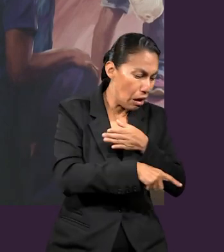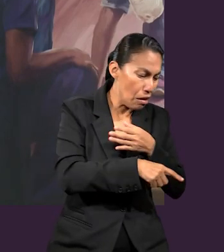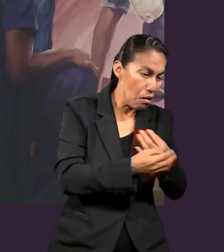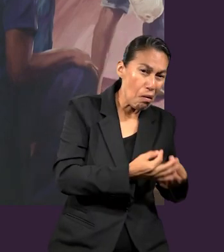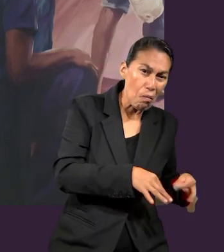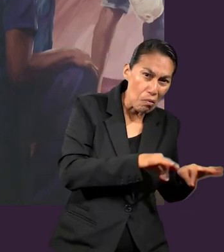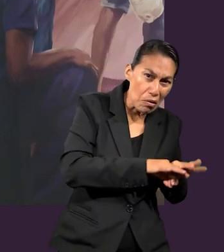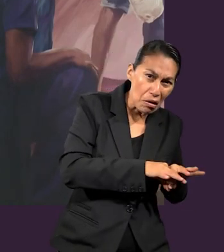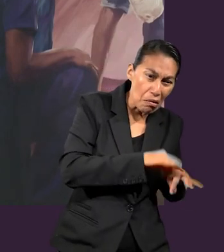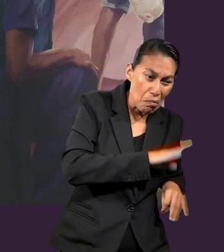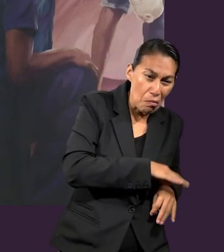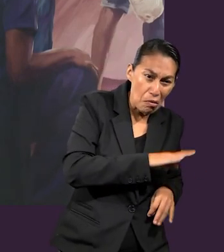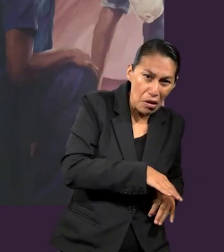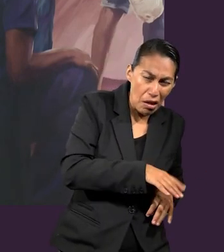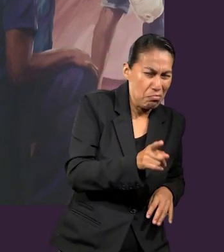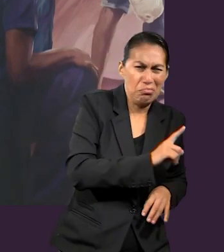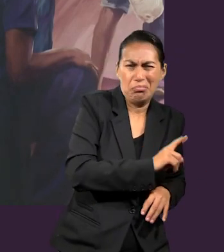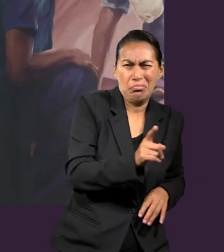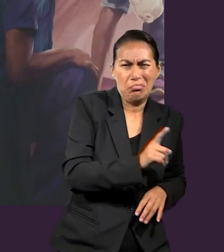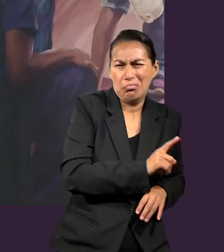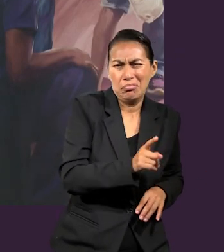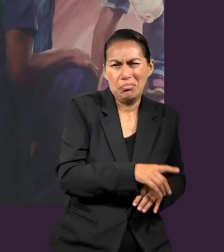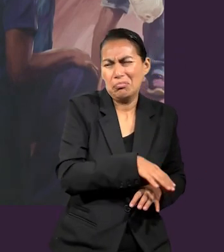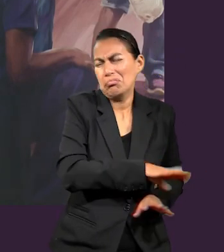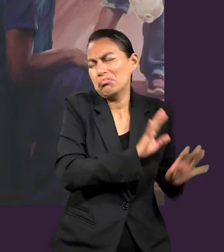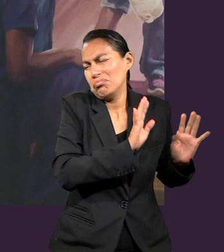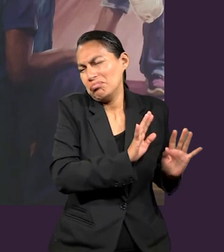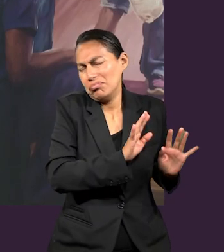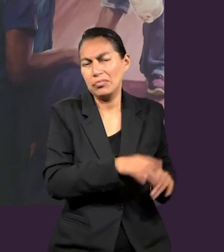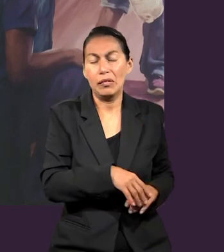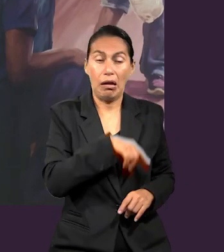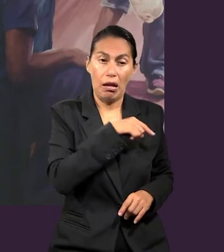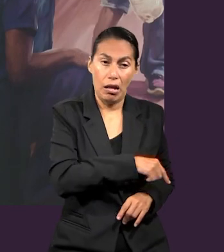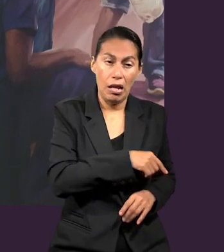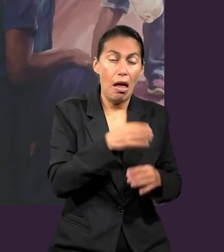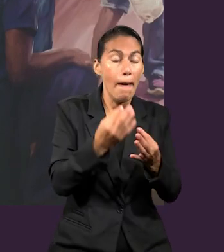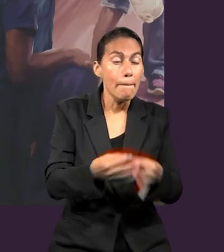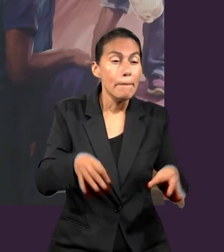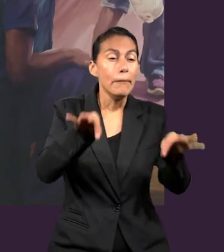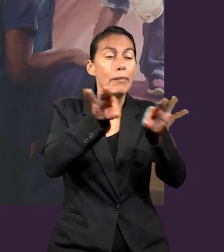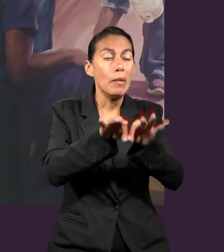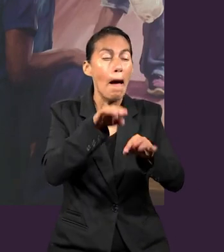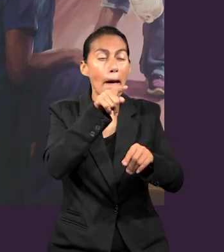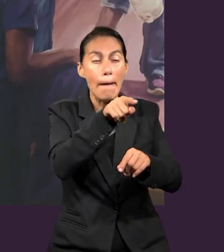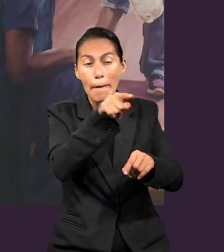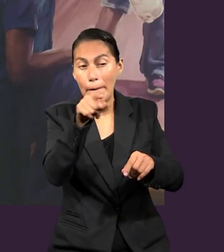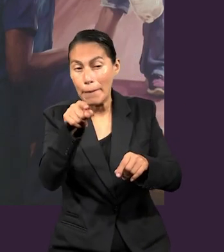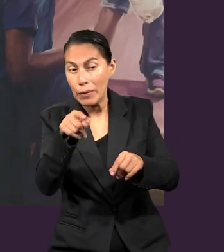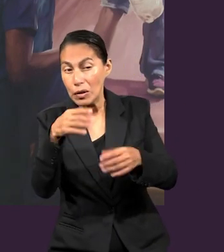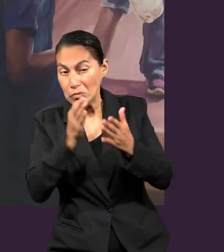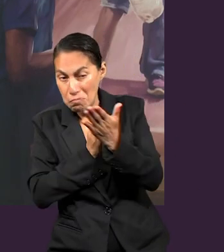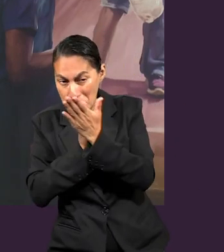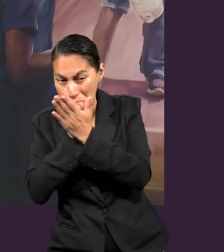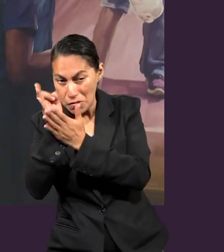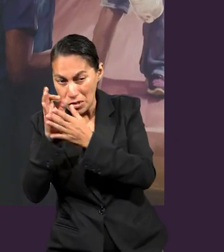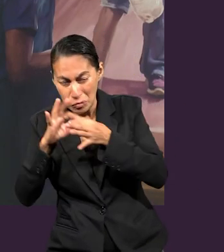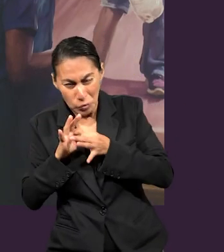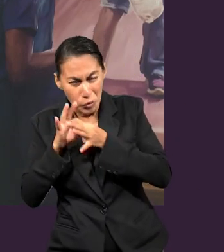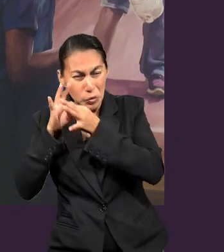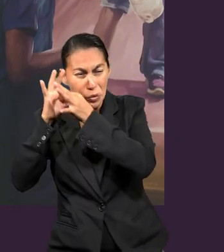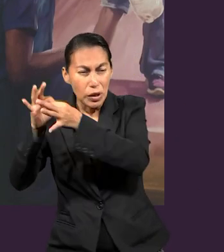le era poco importante, si él perdía su vida estando allí, más bien le era importante que sus hermanos